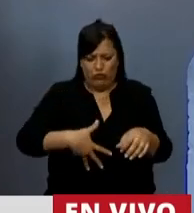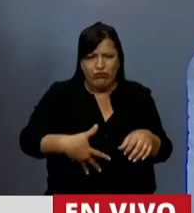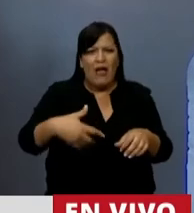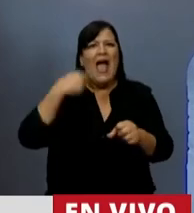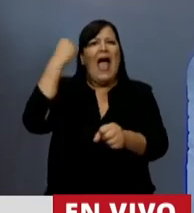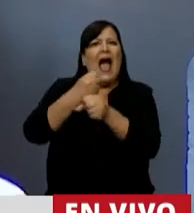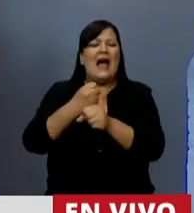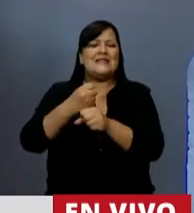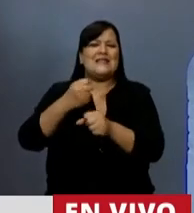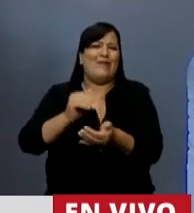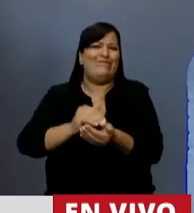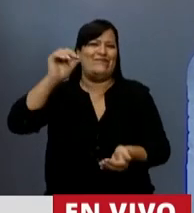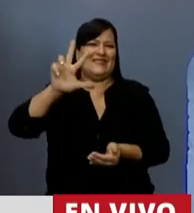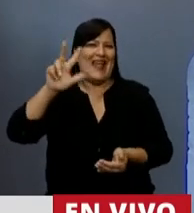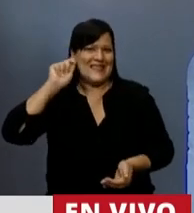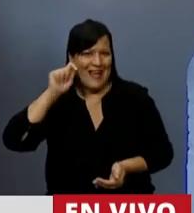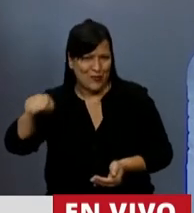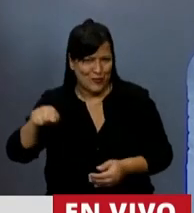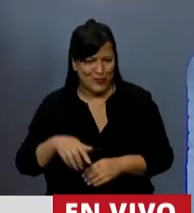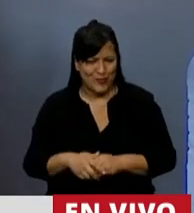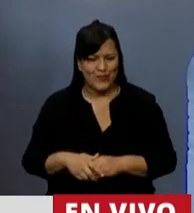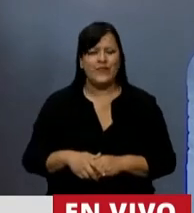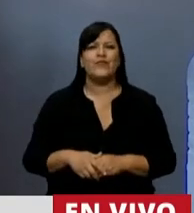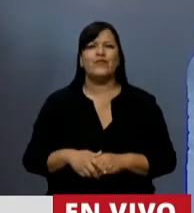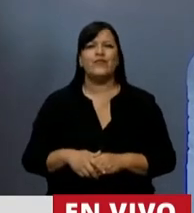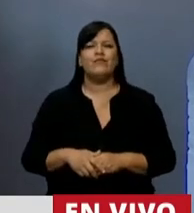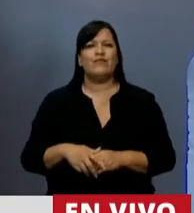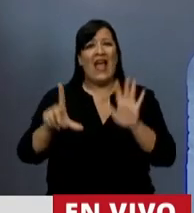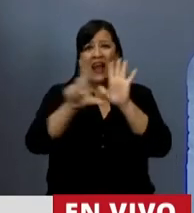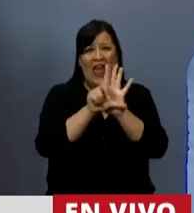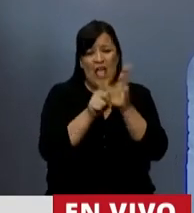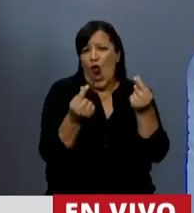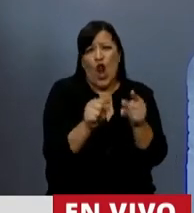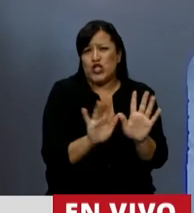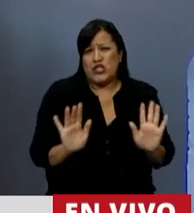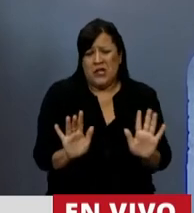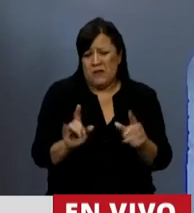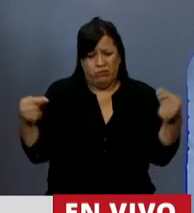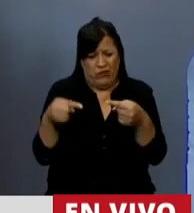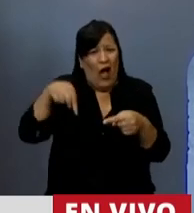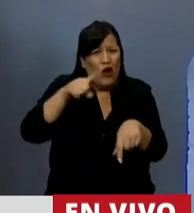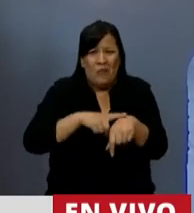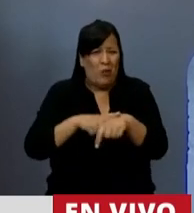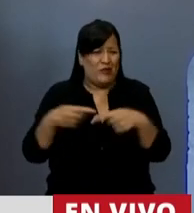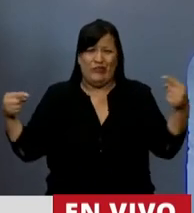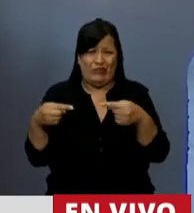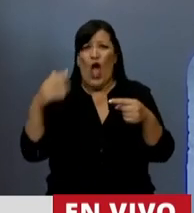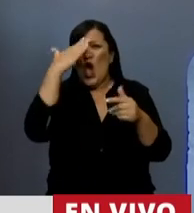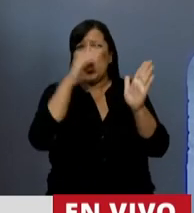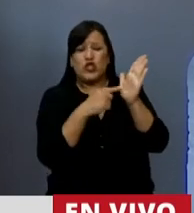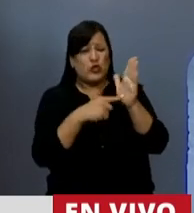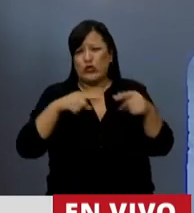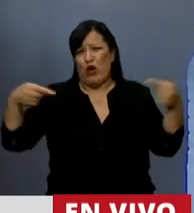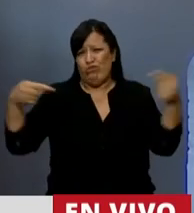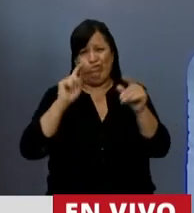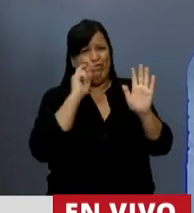primera infancia. Señor Presidente, esta ley no sirve, es inoportuna, inconstitucional